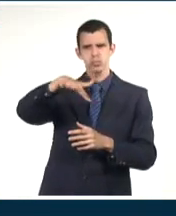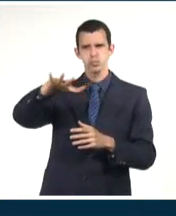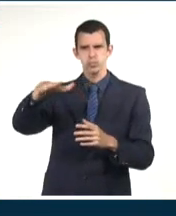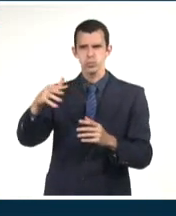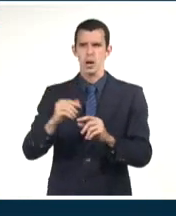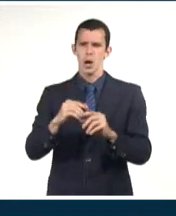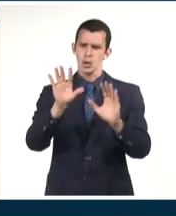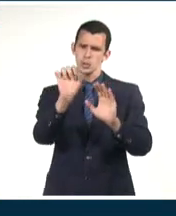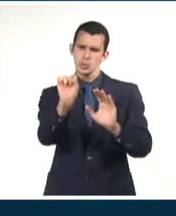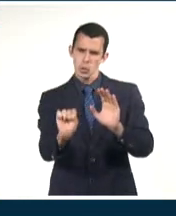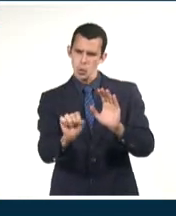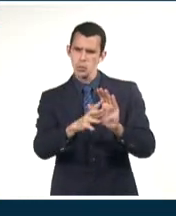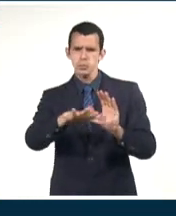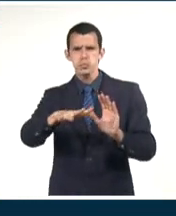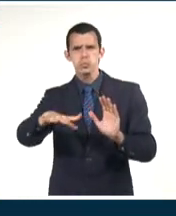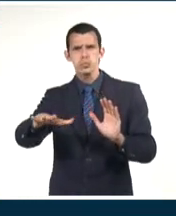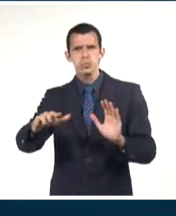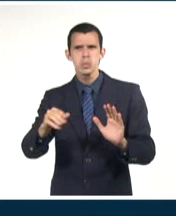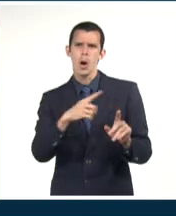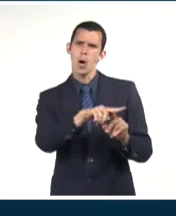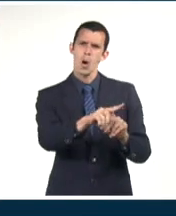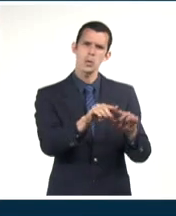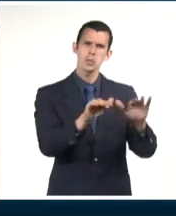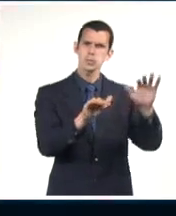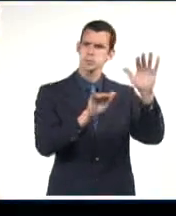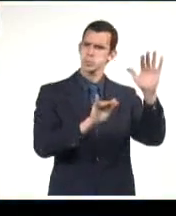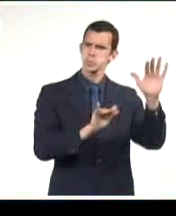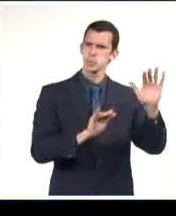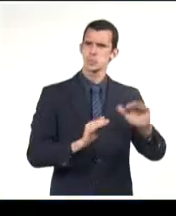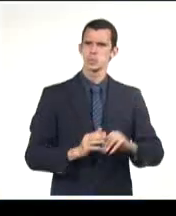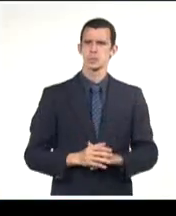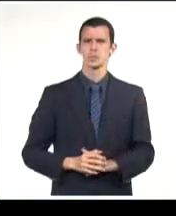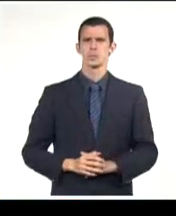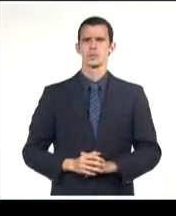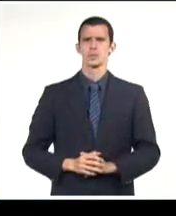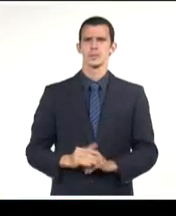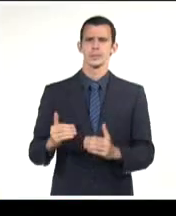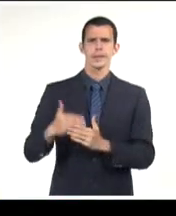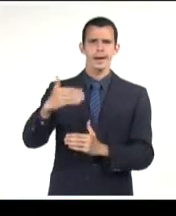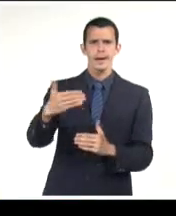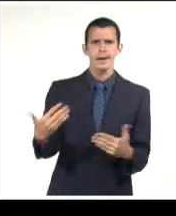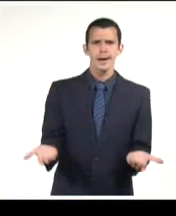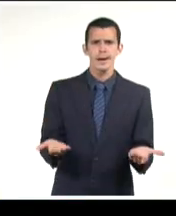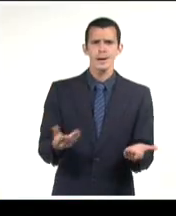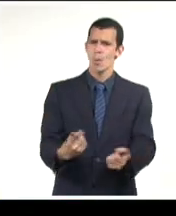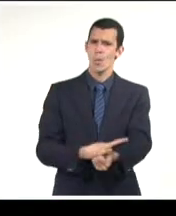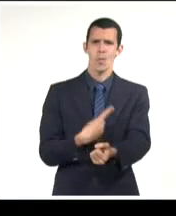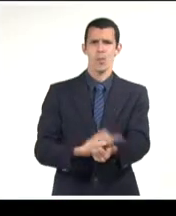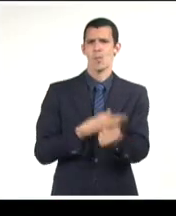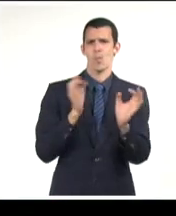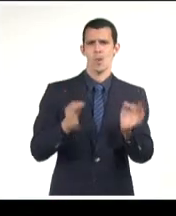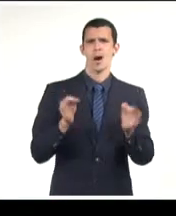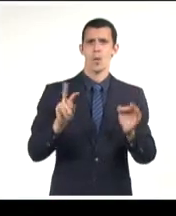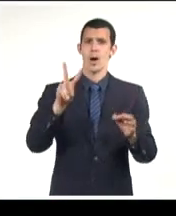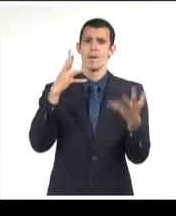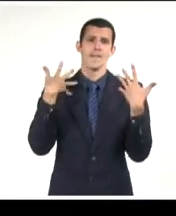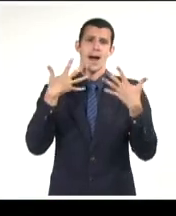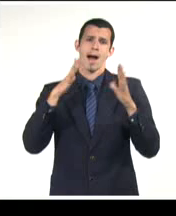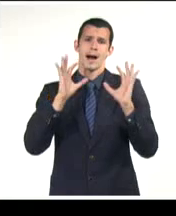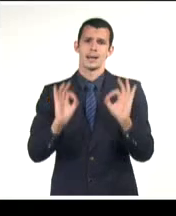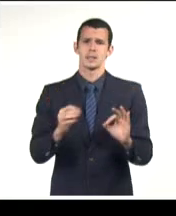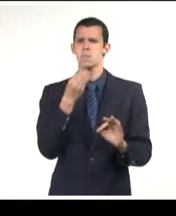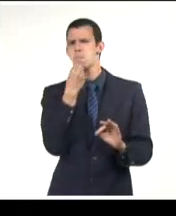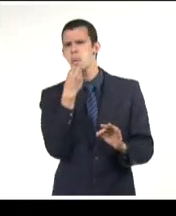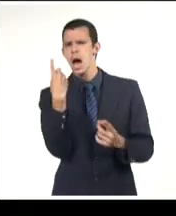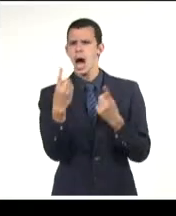oleaje en la costa sur, poco oleaje en el resto de las costas. Los próximos días, verano puro con calor y algún que otro chubasco, lluvia,